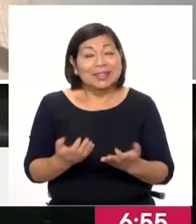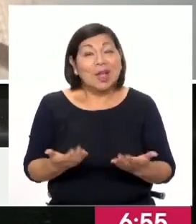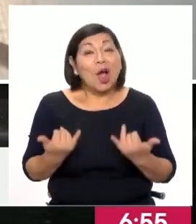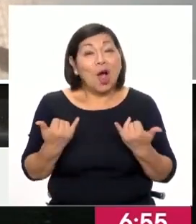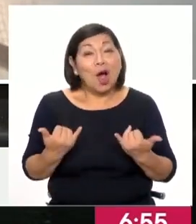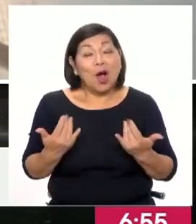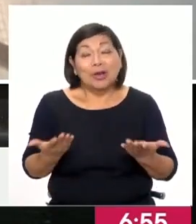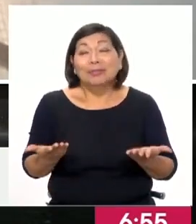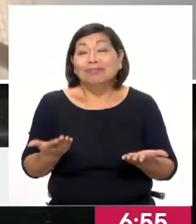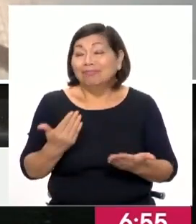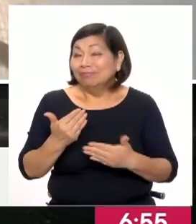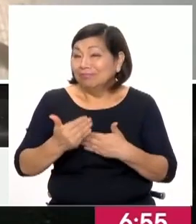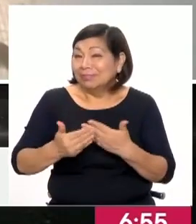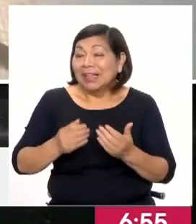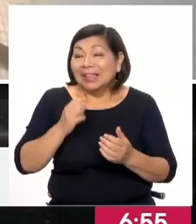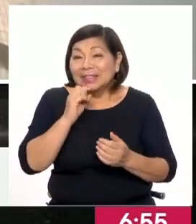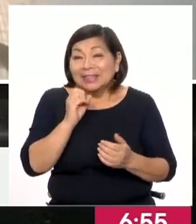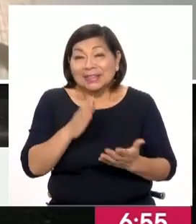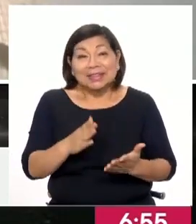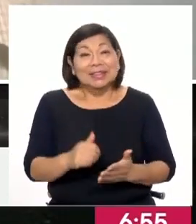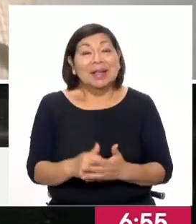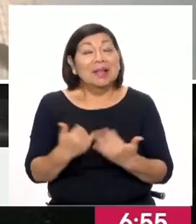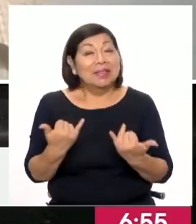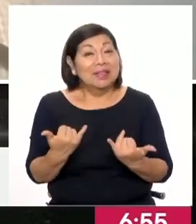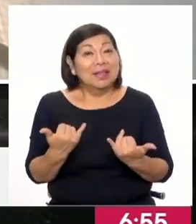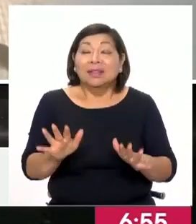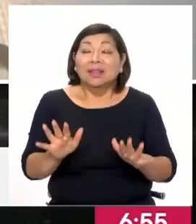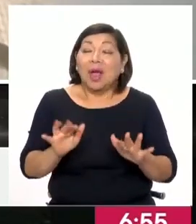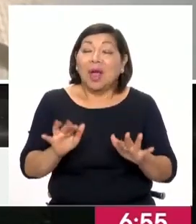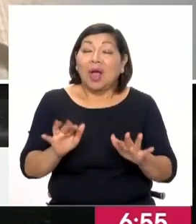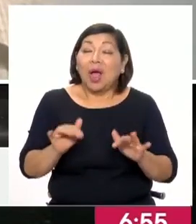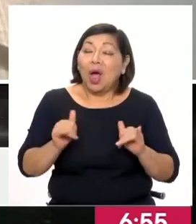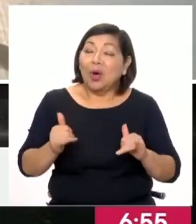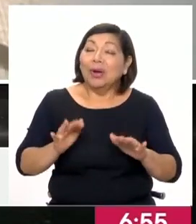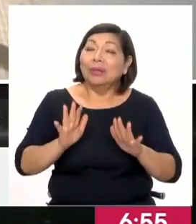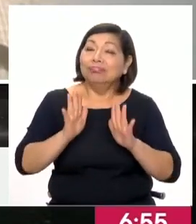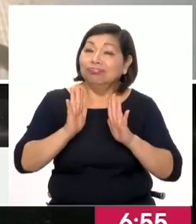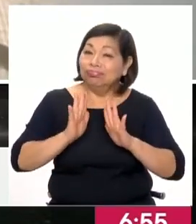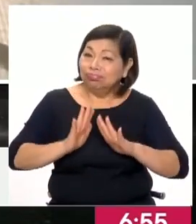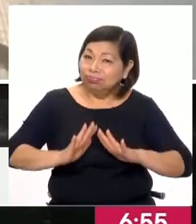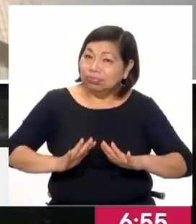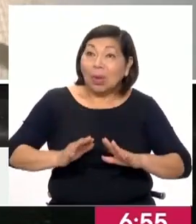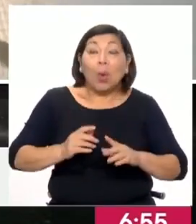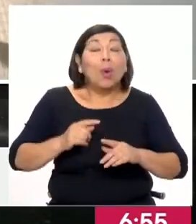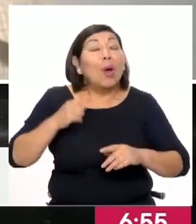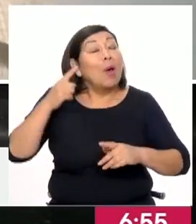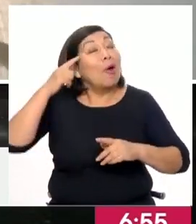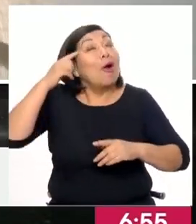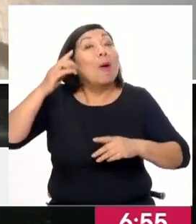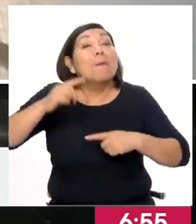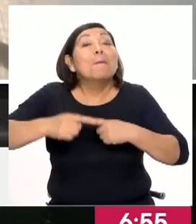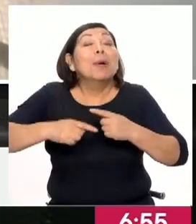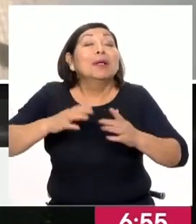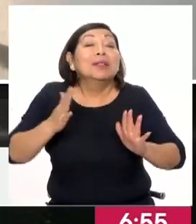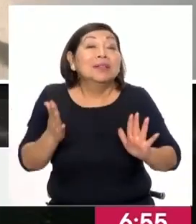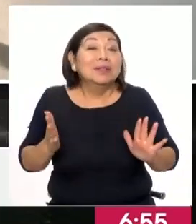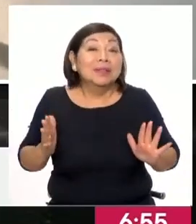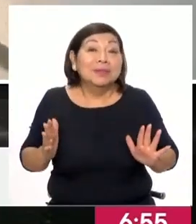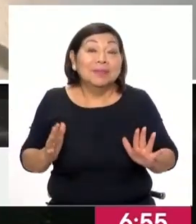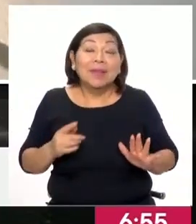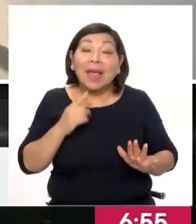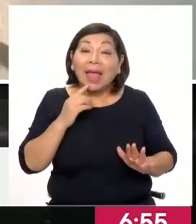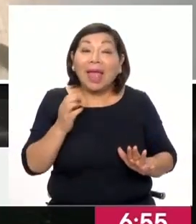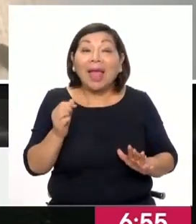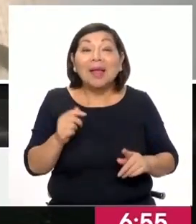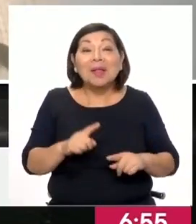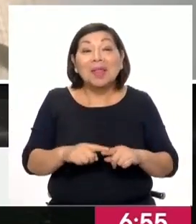hoy, como decimos los periodistas, estamos en tensa calma, ¿no? O sea, cualquier cosa puede pasar, ¿no? Aquí, por ejemplo, la situación... Los economistas decimos